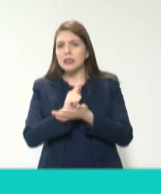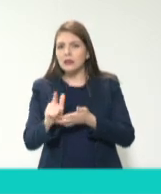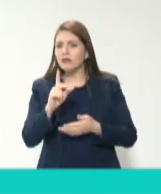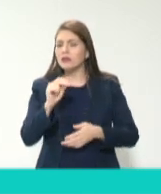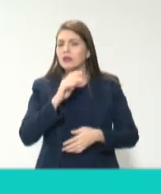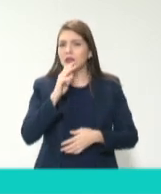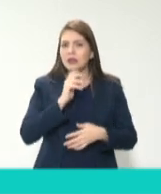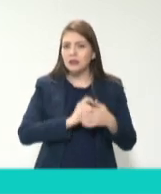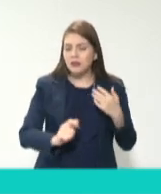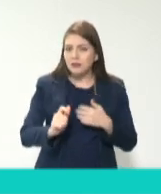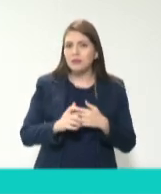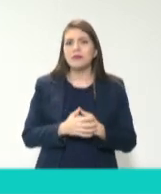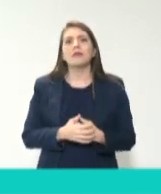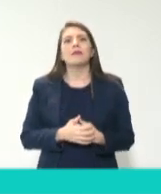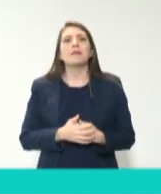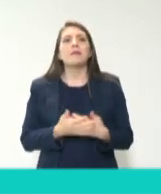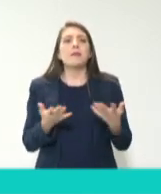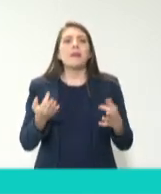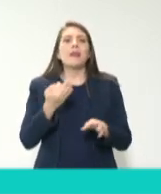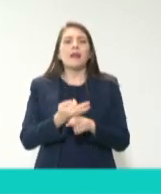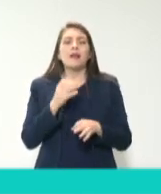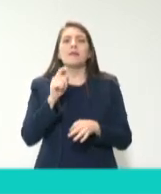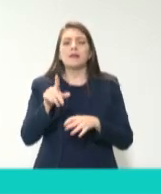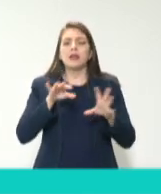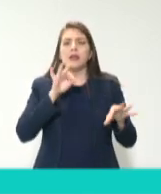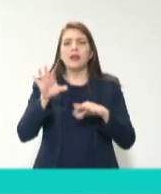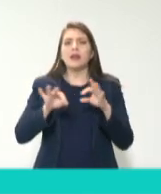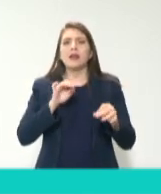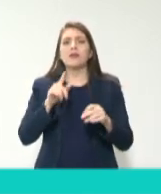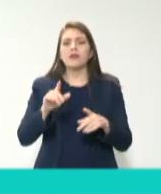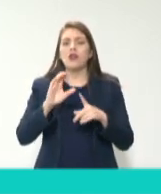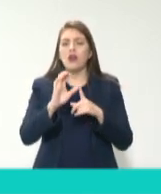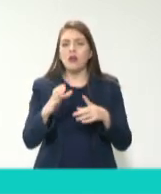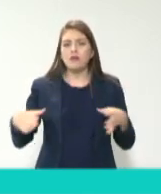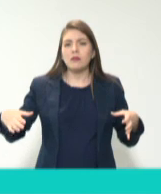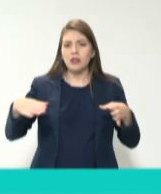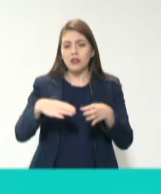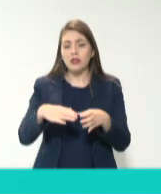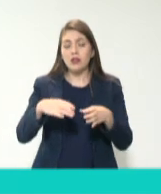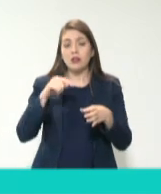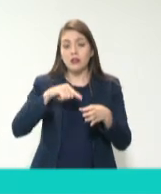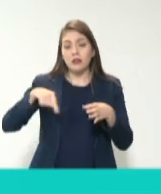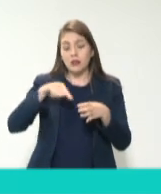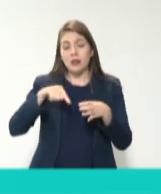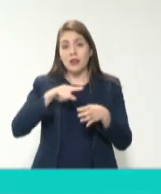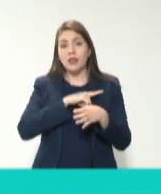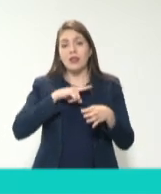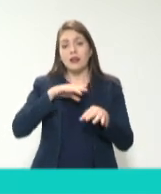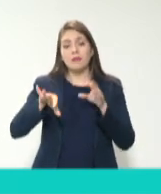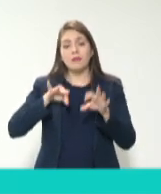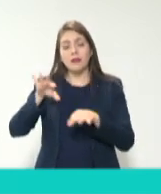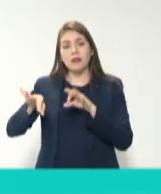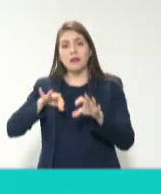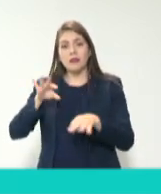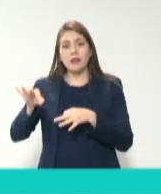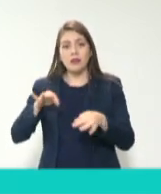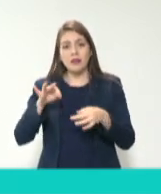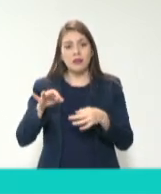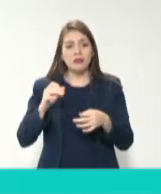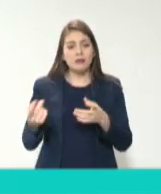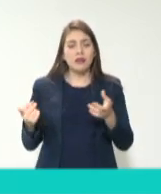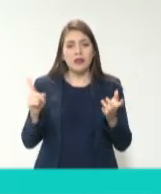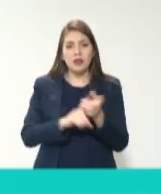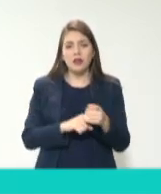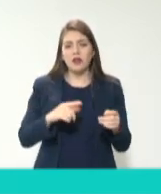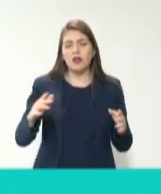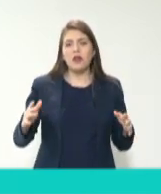nombramiento de la Comisión de Selección, que tendrá que nombrar a su vez a los integrantes del Comité